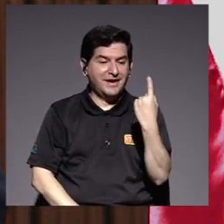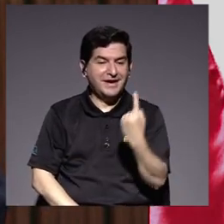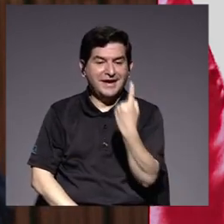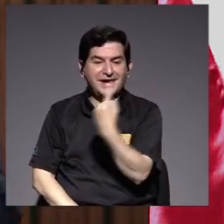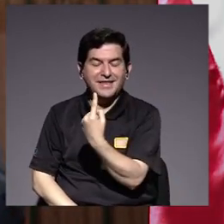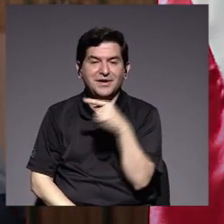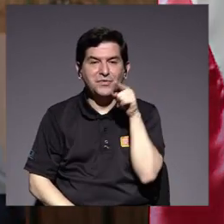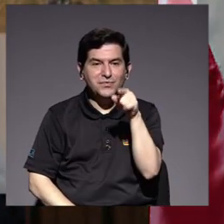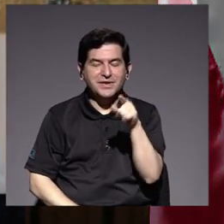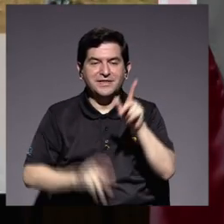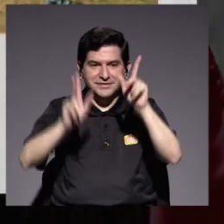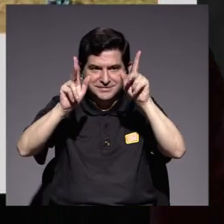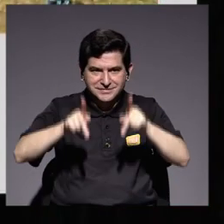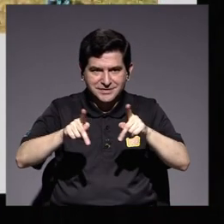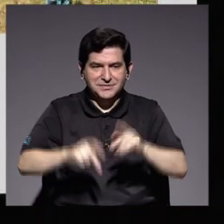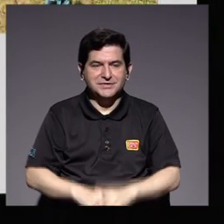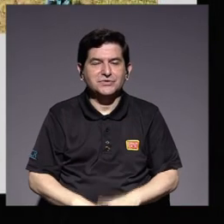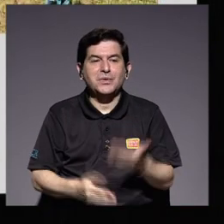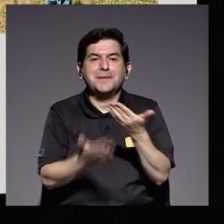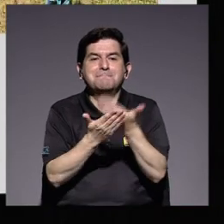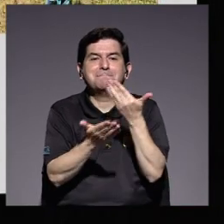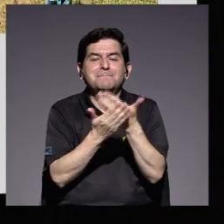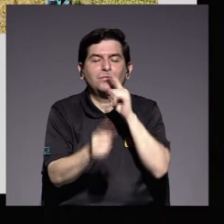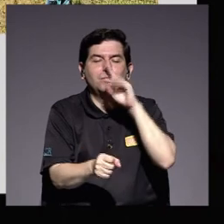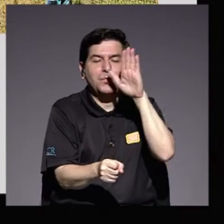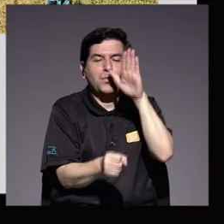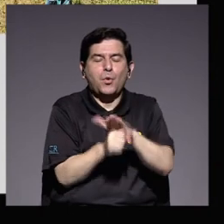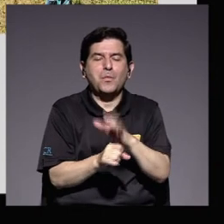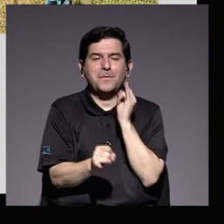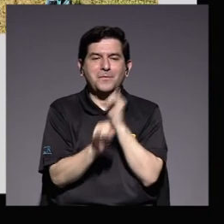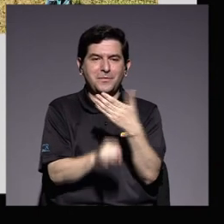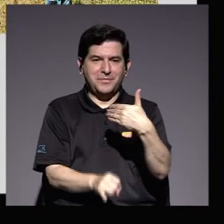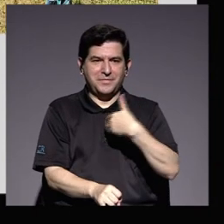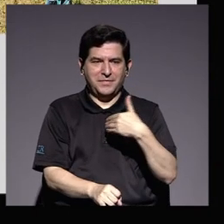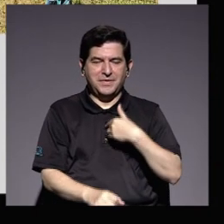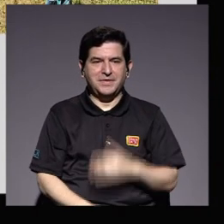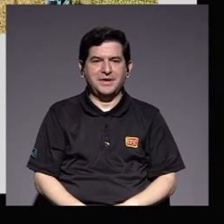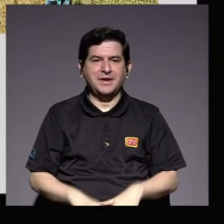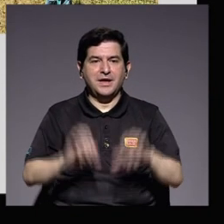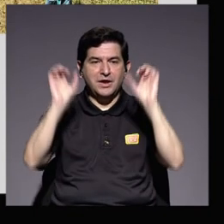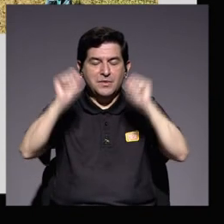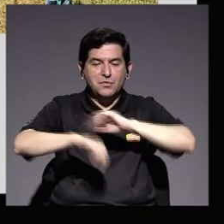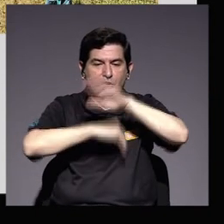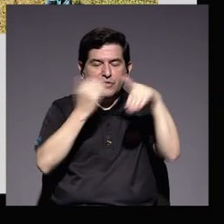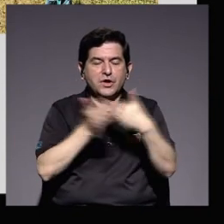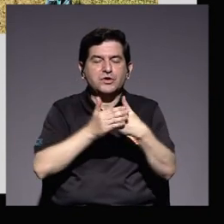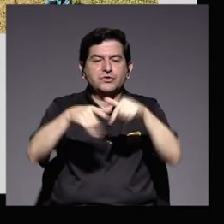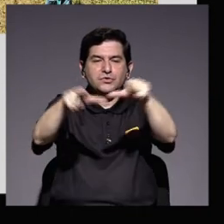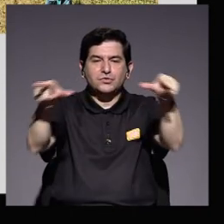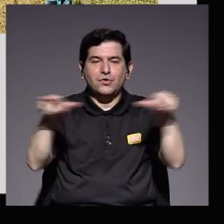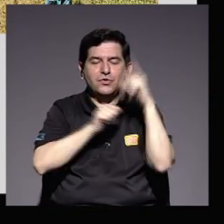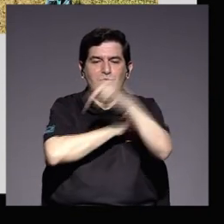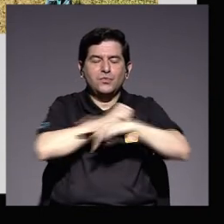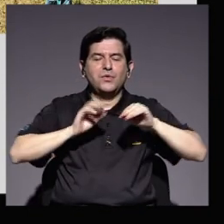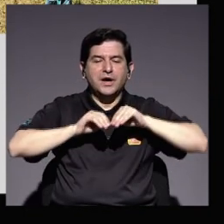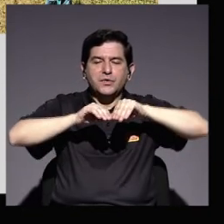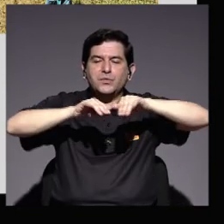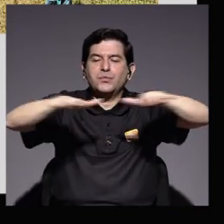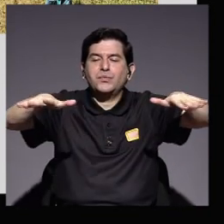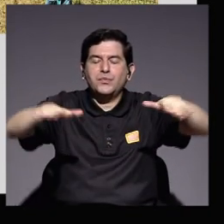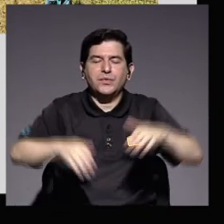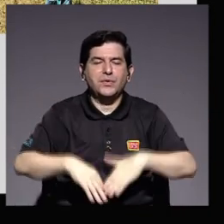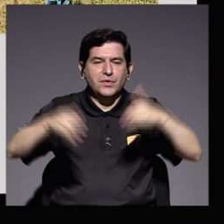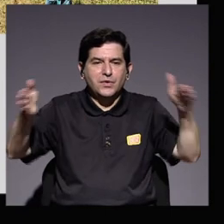uno de ellos es muestra de un compromiso institucional por alcanzar todos los rincones del país y por